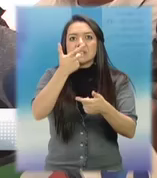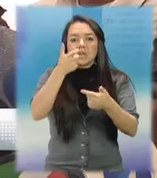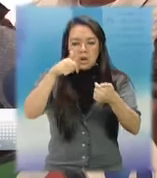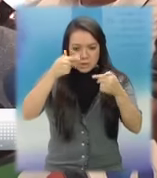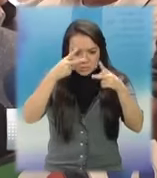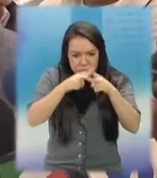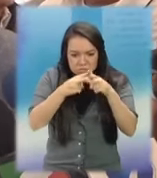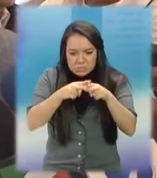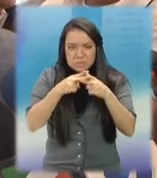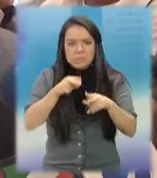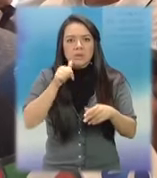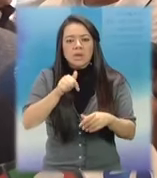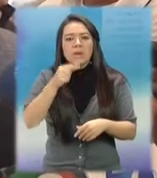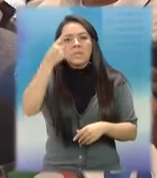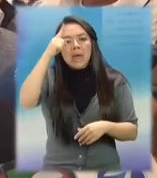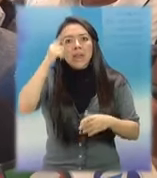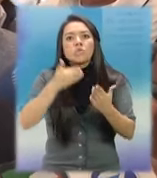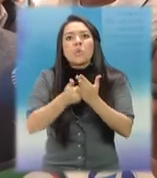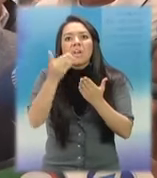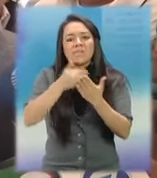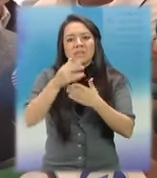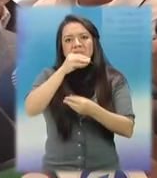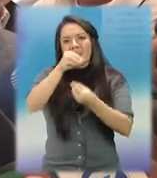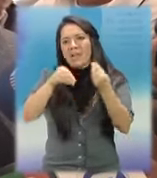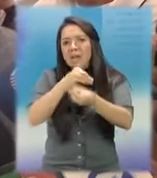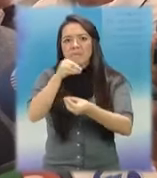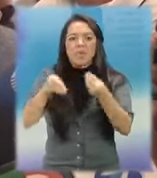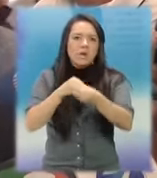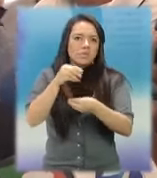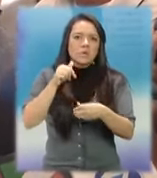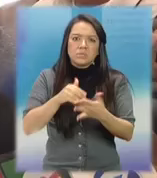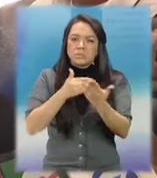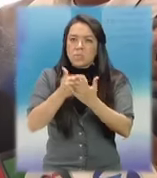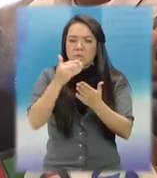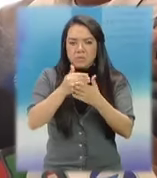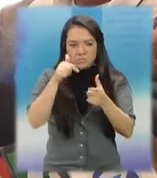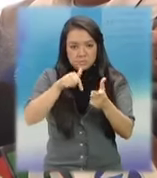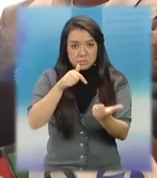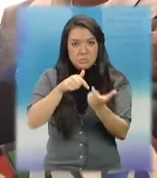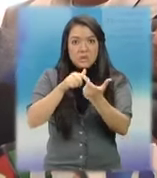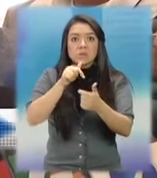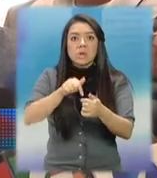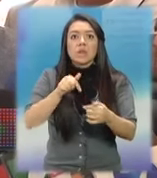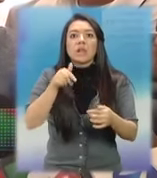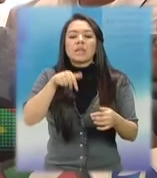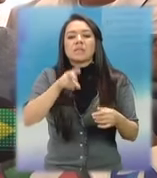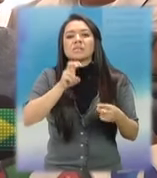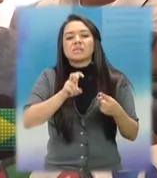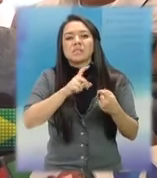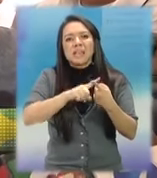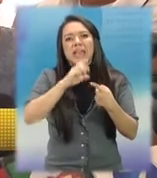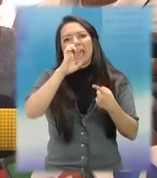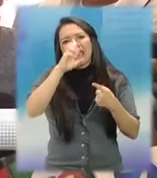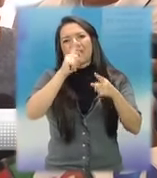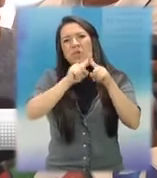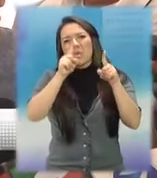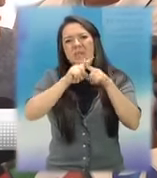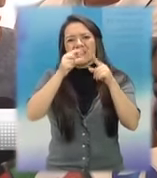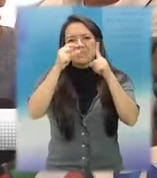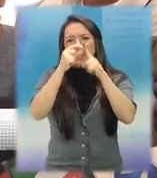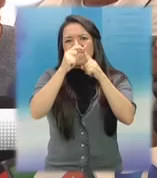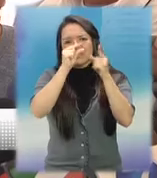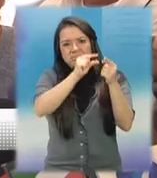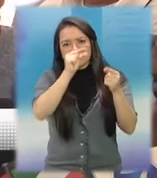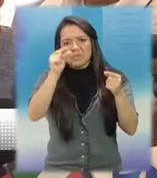hemos visualizado, que es Pietro Vereta, que es Jericó, es CZ, es Colt Americana